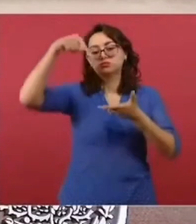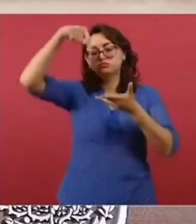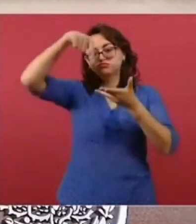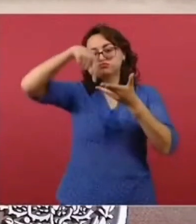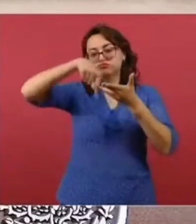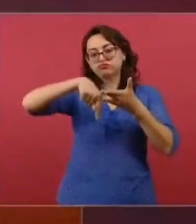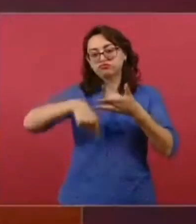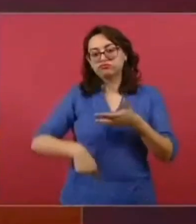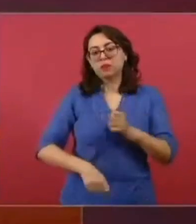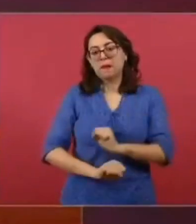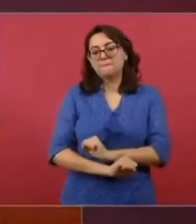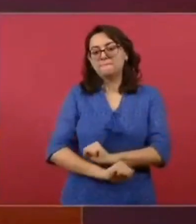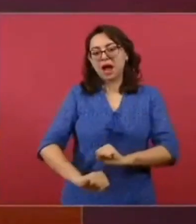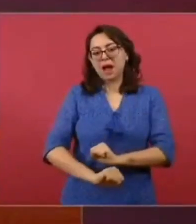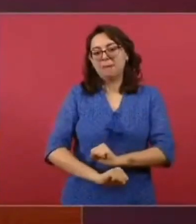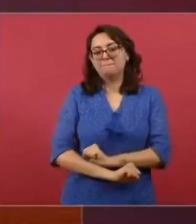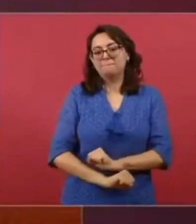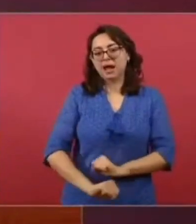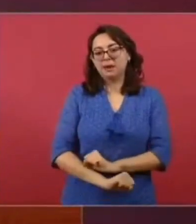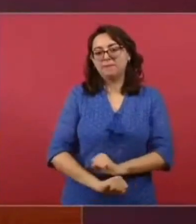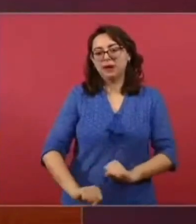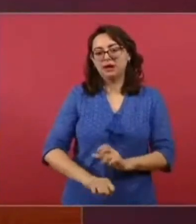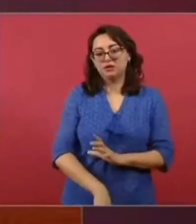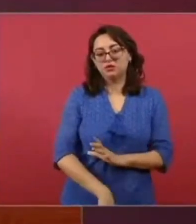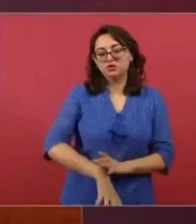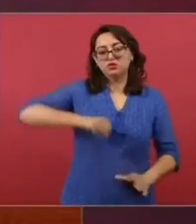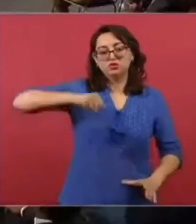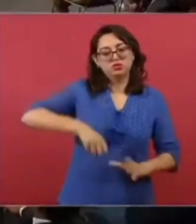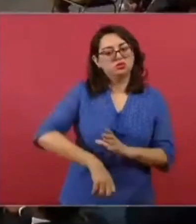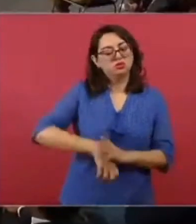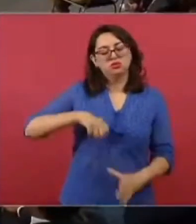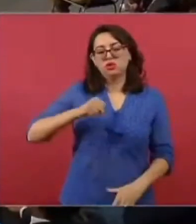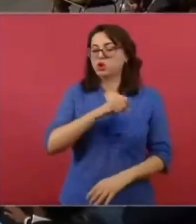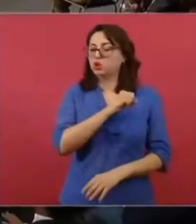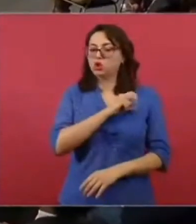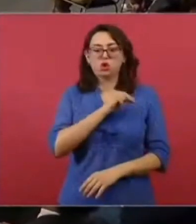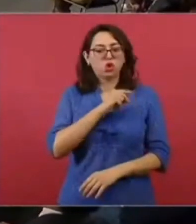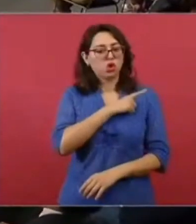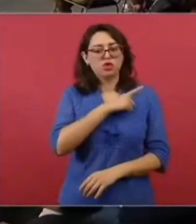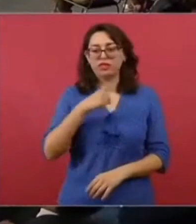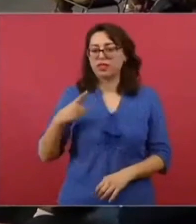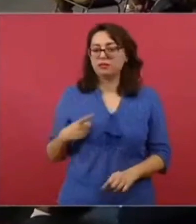es que no haya fracking ni para exploración. ¿Es cuánto, presidente?